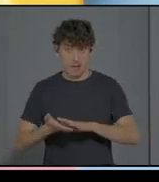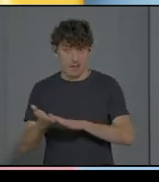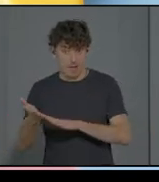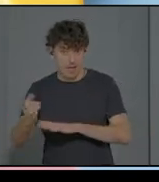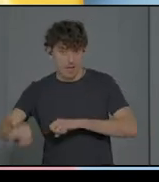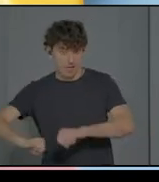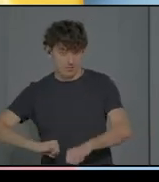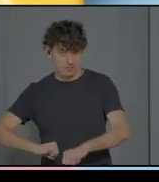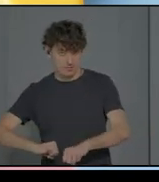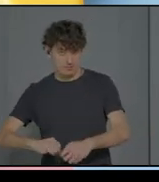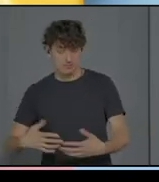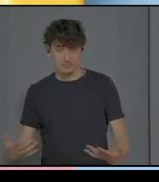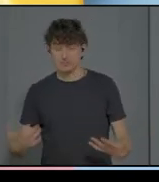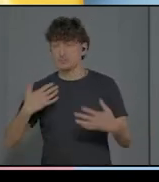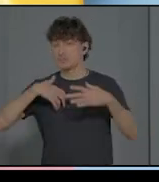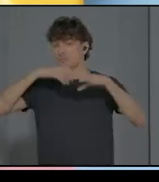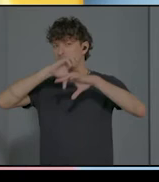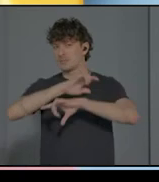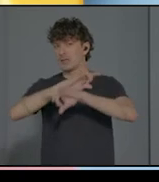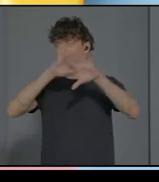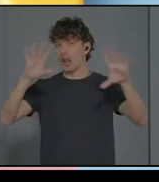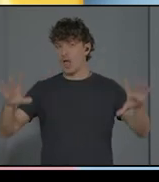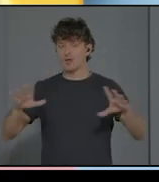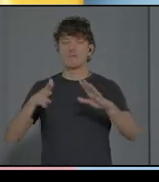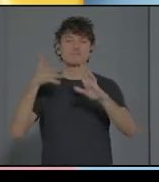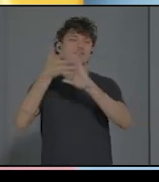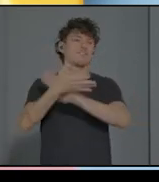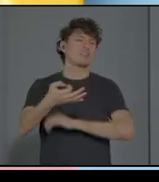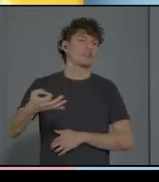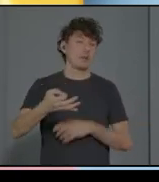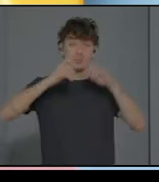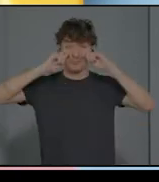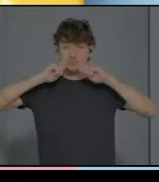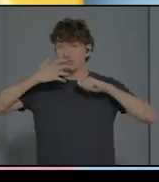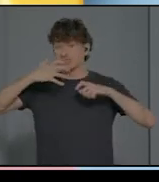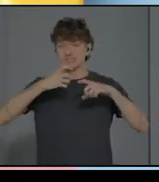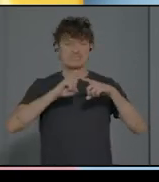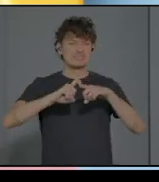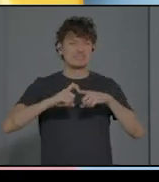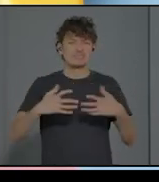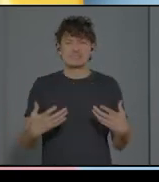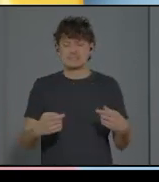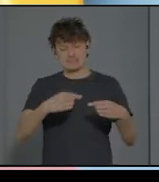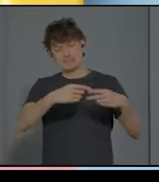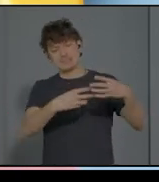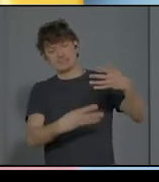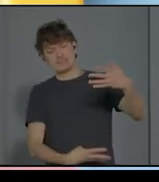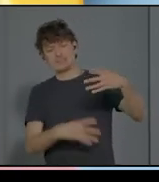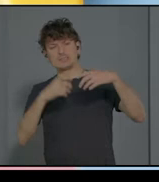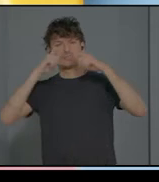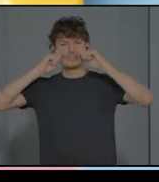forma el significado. El llanto del niño con autismo es distinto. Tiene una frecuencia